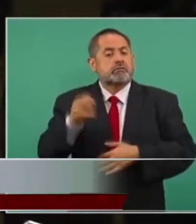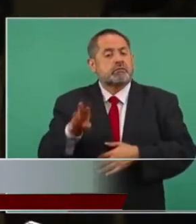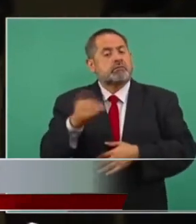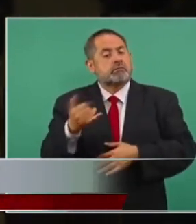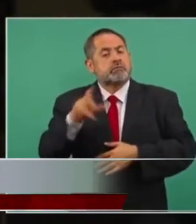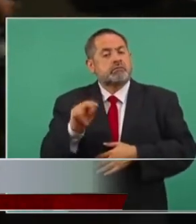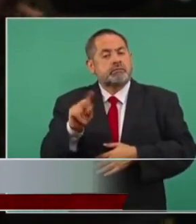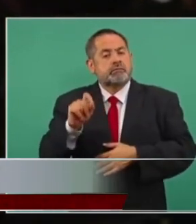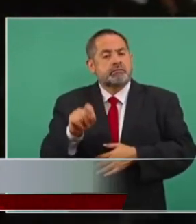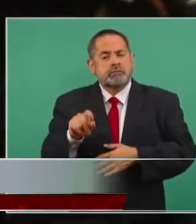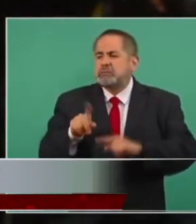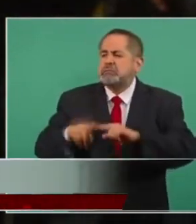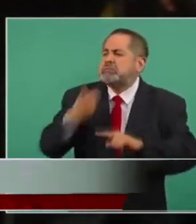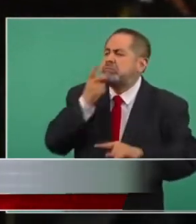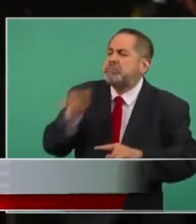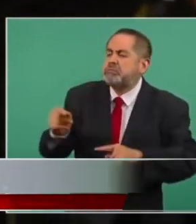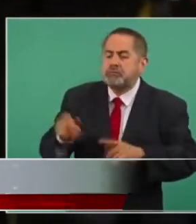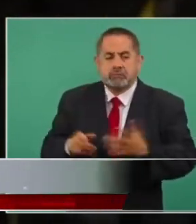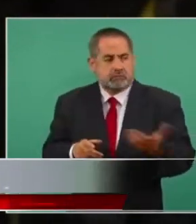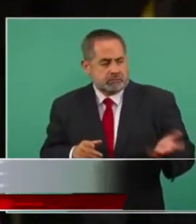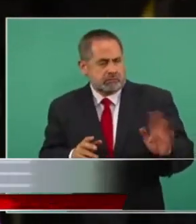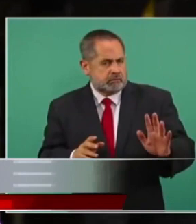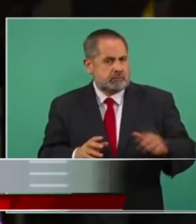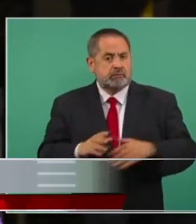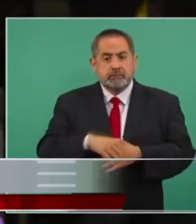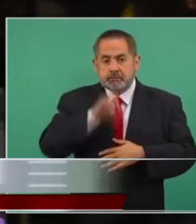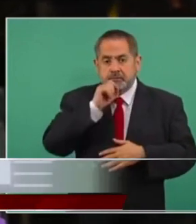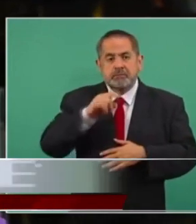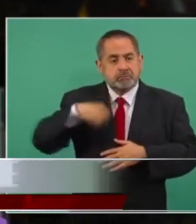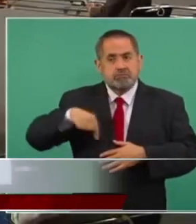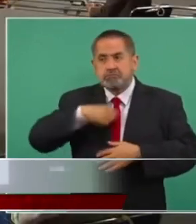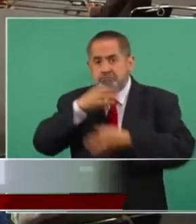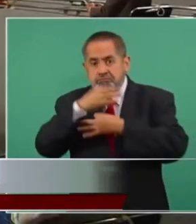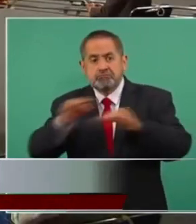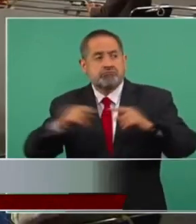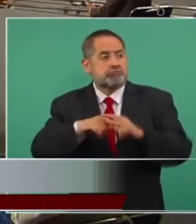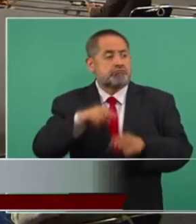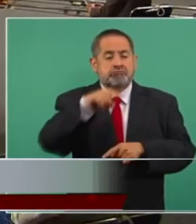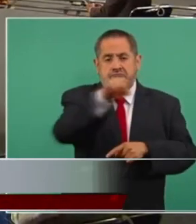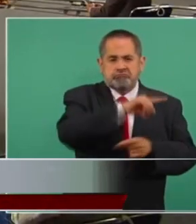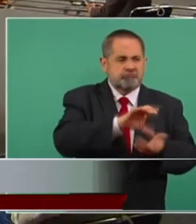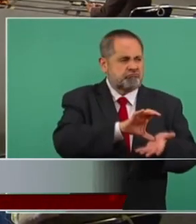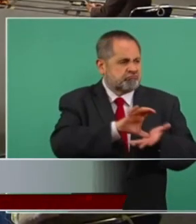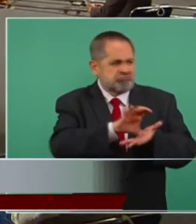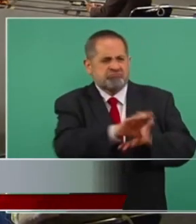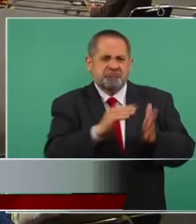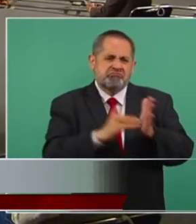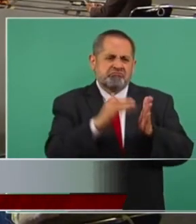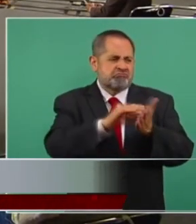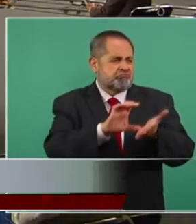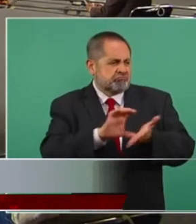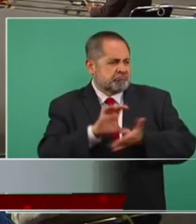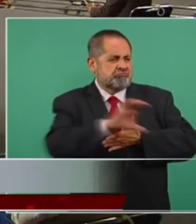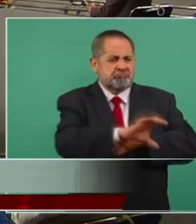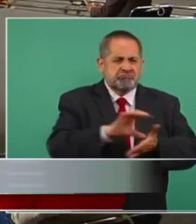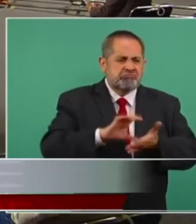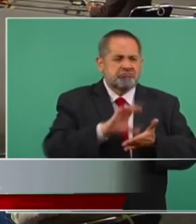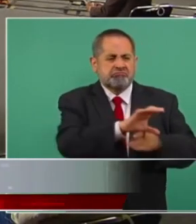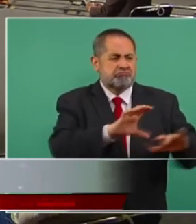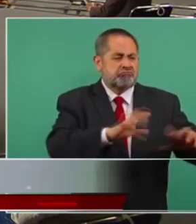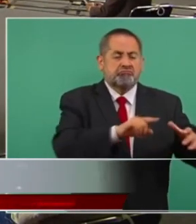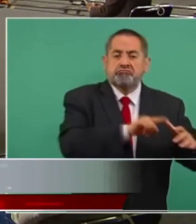además que esta organización estaba mandando fondos millonarios a cuentas bancarias en Suiza que